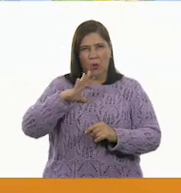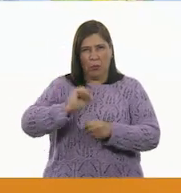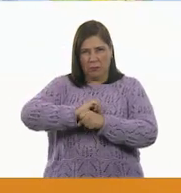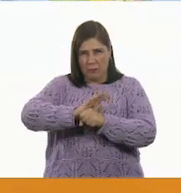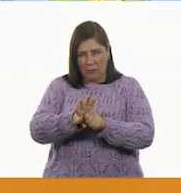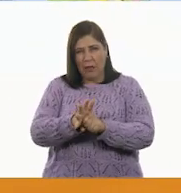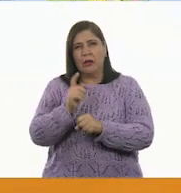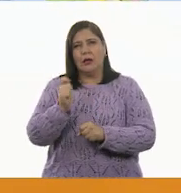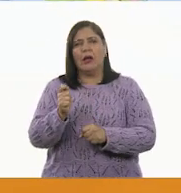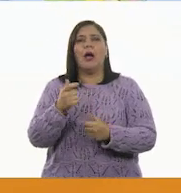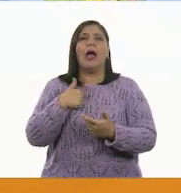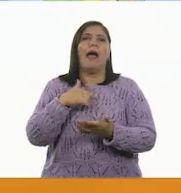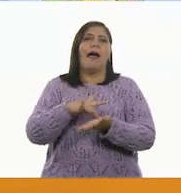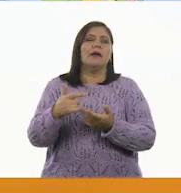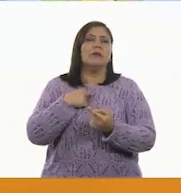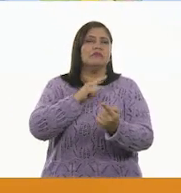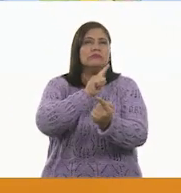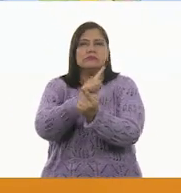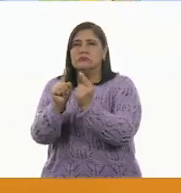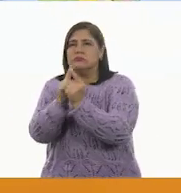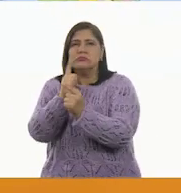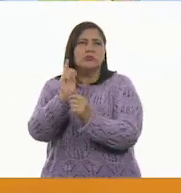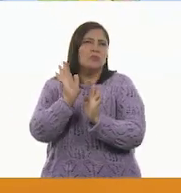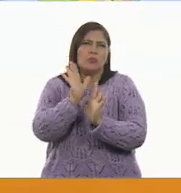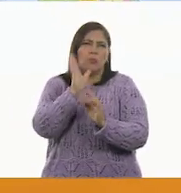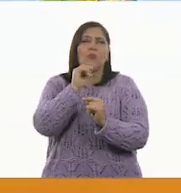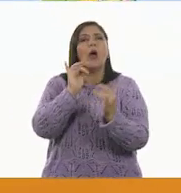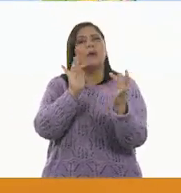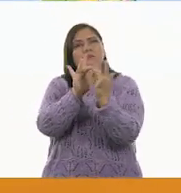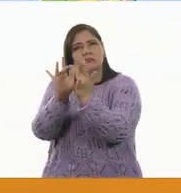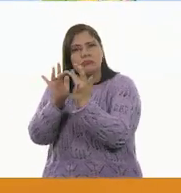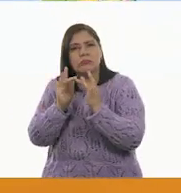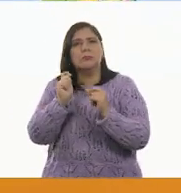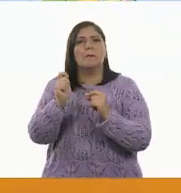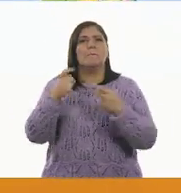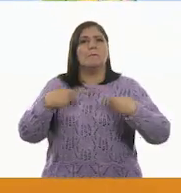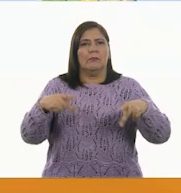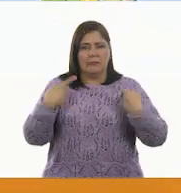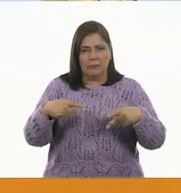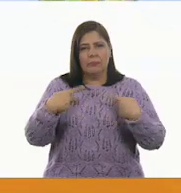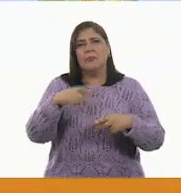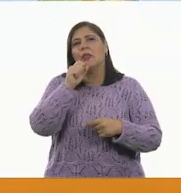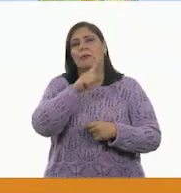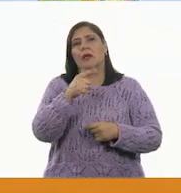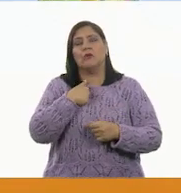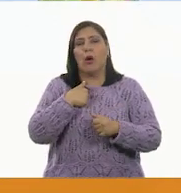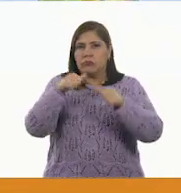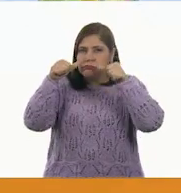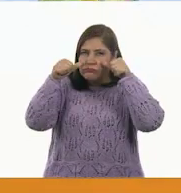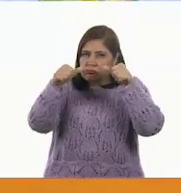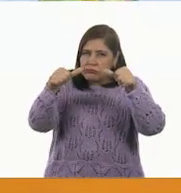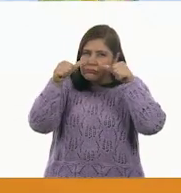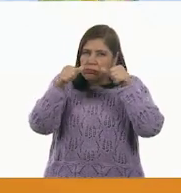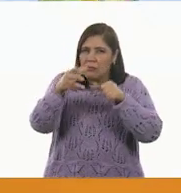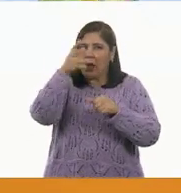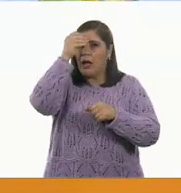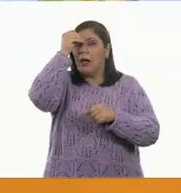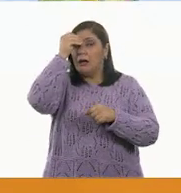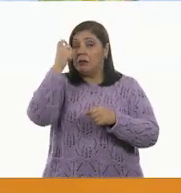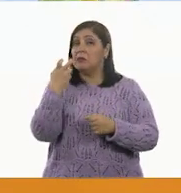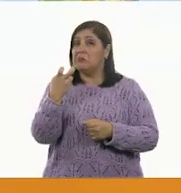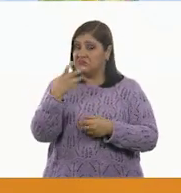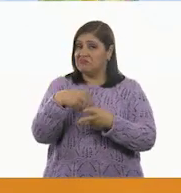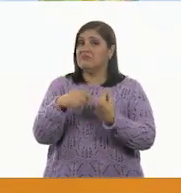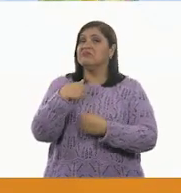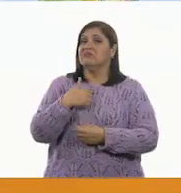más personas. Pude aprender a escuchar, sobre todo. Y eso me sirvió bastante, ¿sabes? ¿Ah, sí?